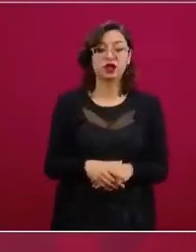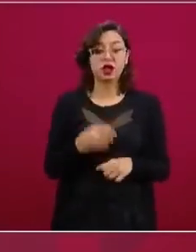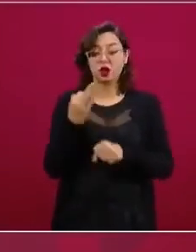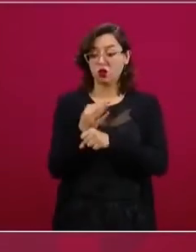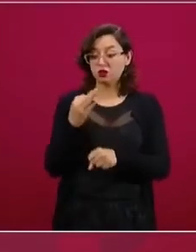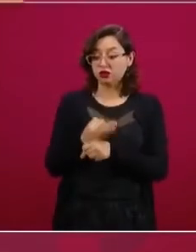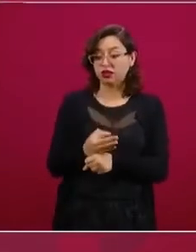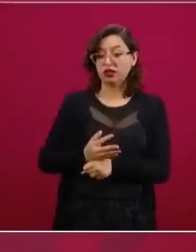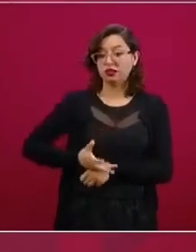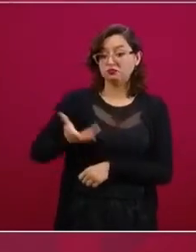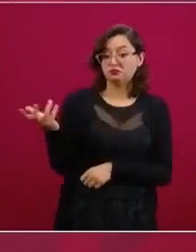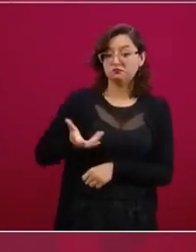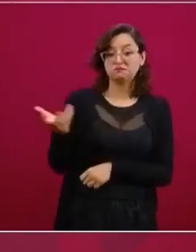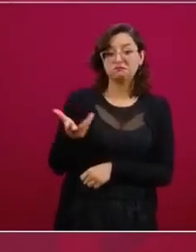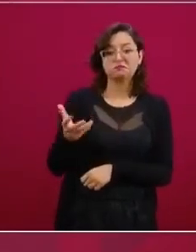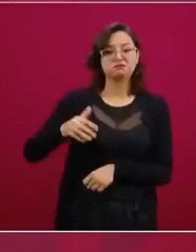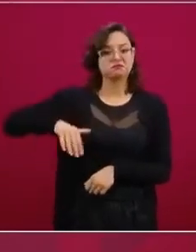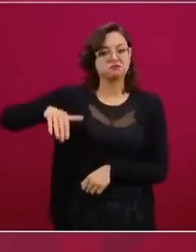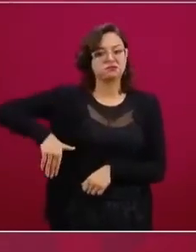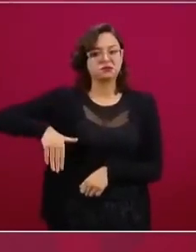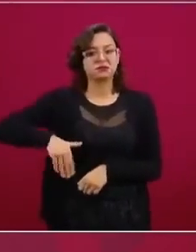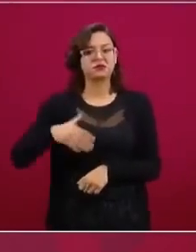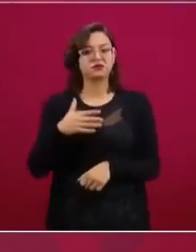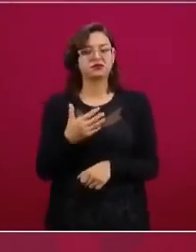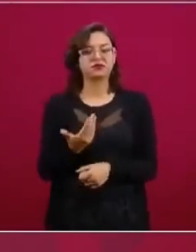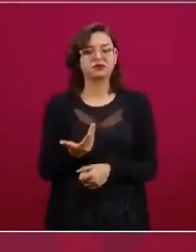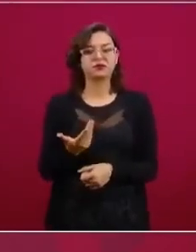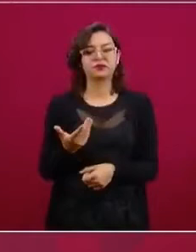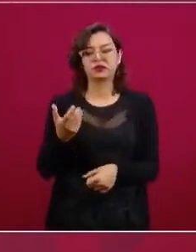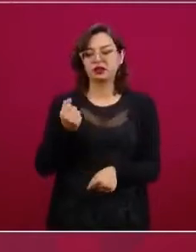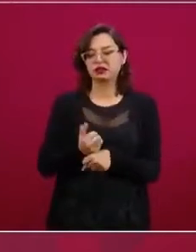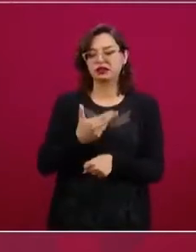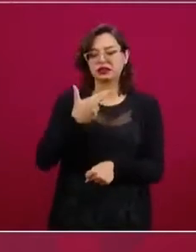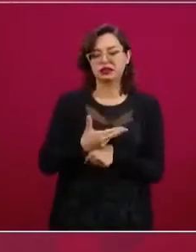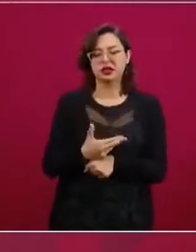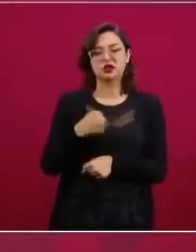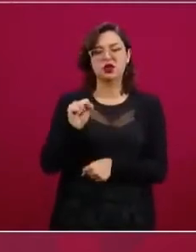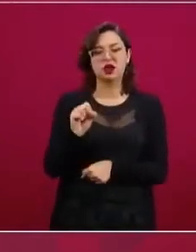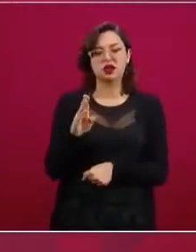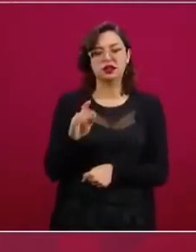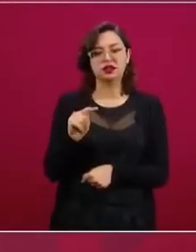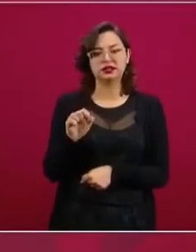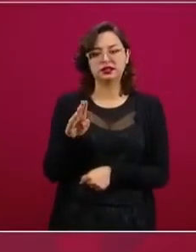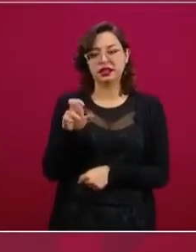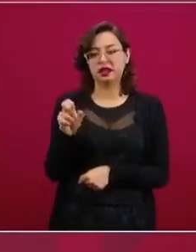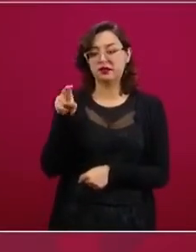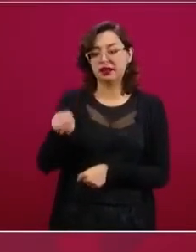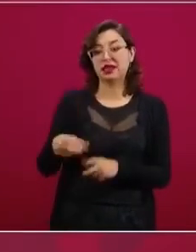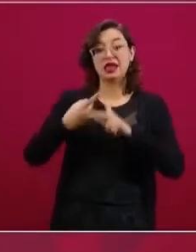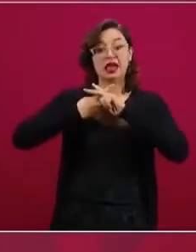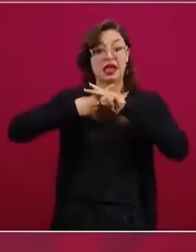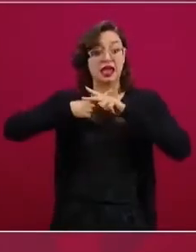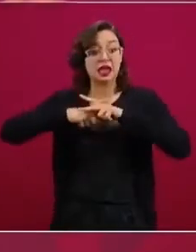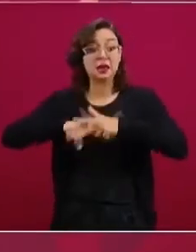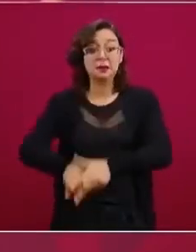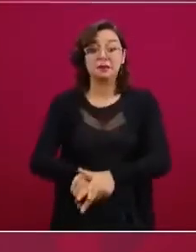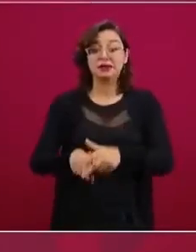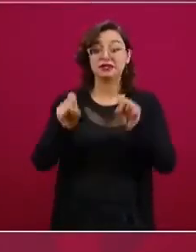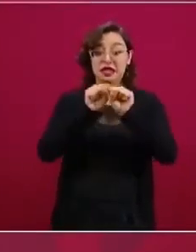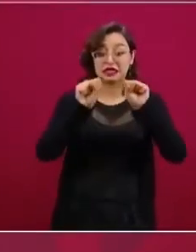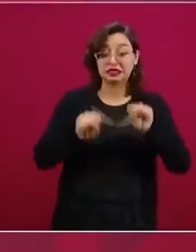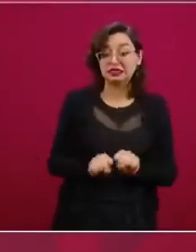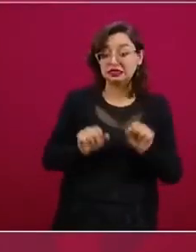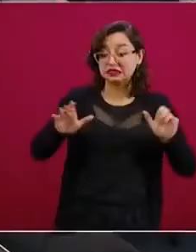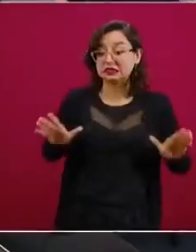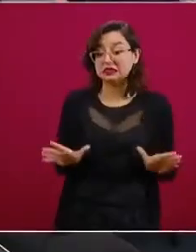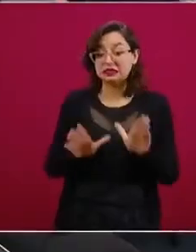haciendo aquí, como lo acaba de mencionar el secretario Esteban Moctezuma, echar a andar una plataforma como esta, echar a andar una